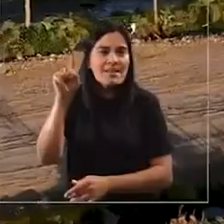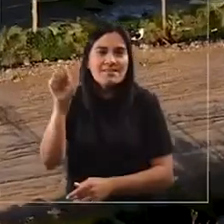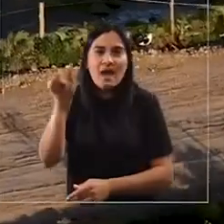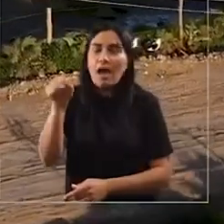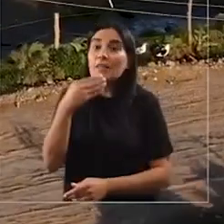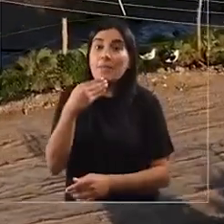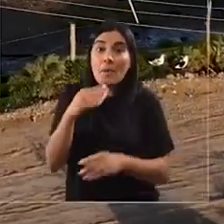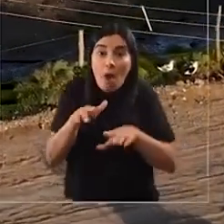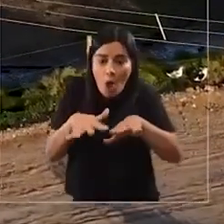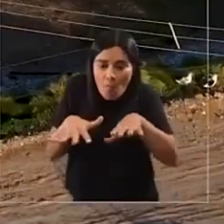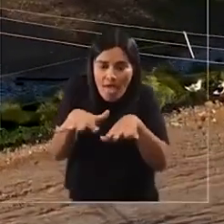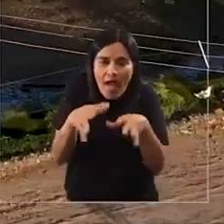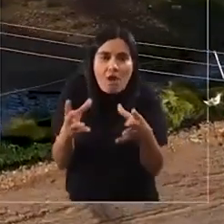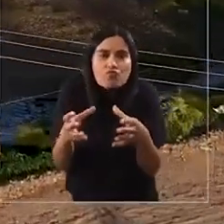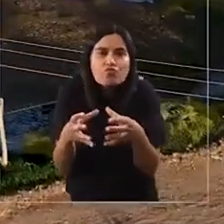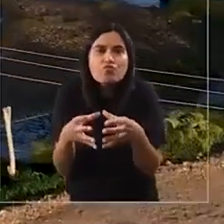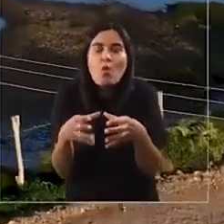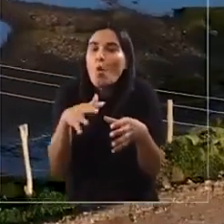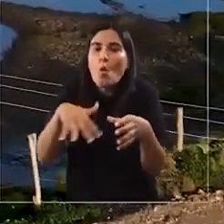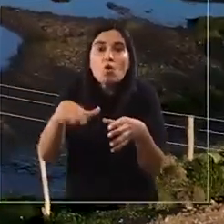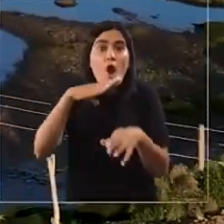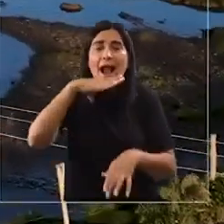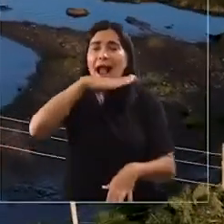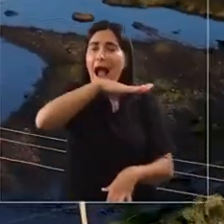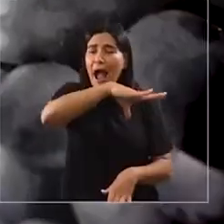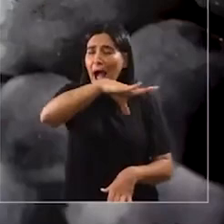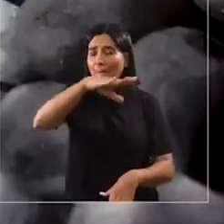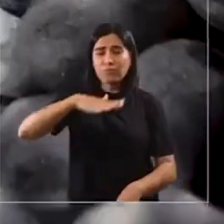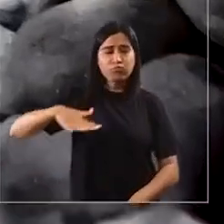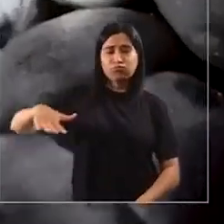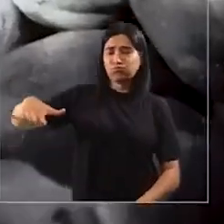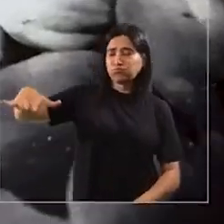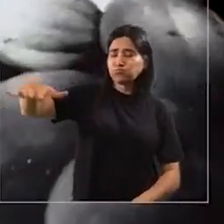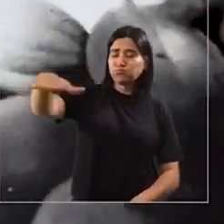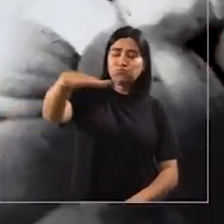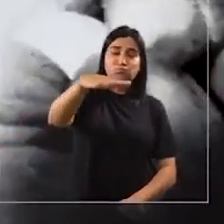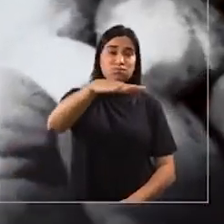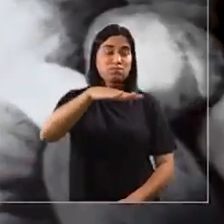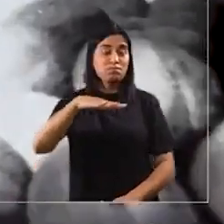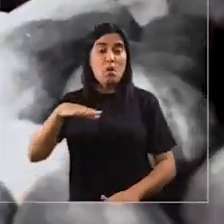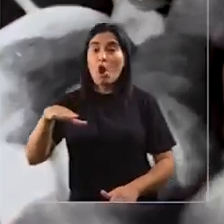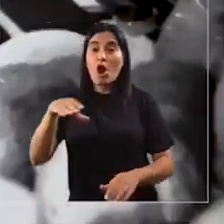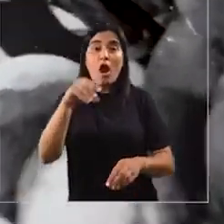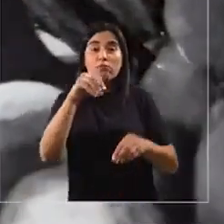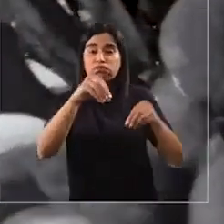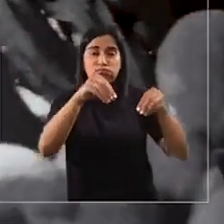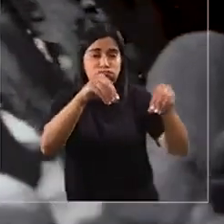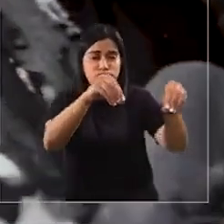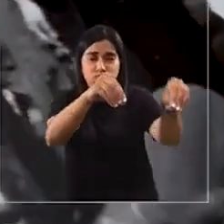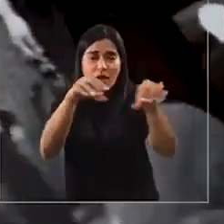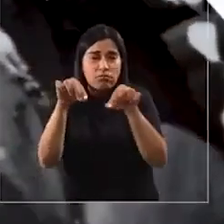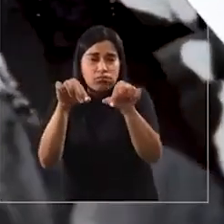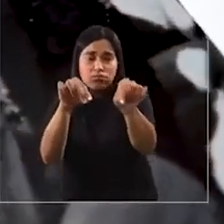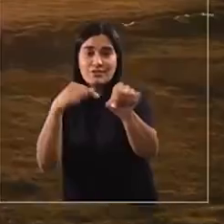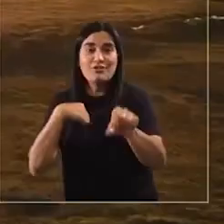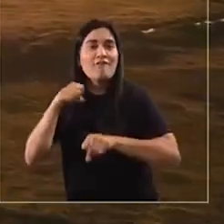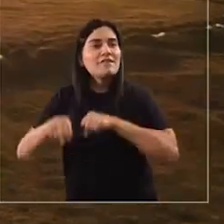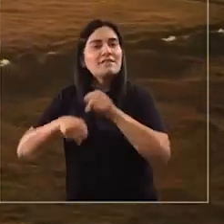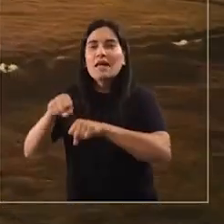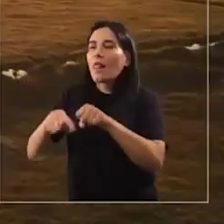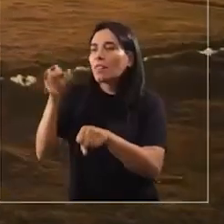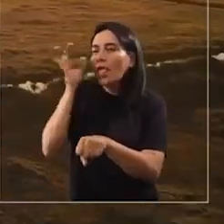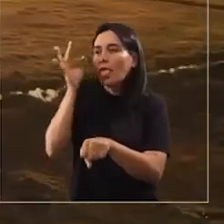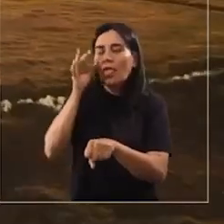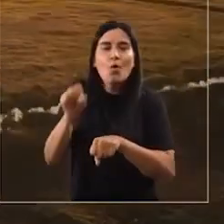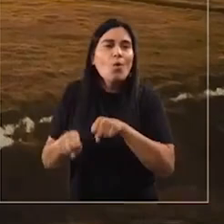humedal. Eso era todo campo, era todo chacra. Entonces yo me movía mucho en bicicleta. Era